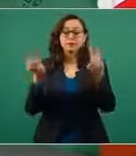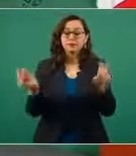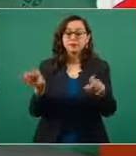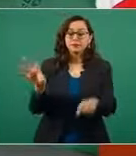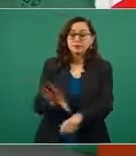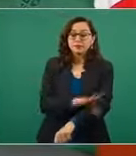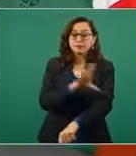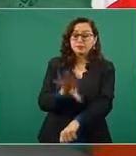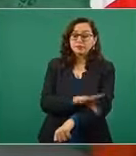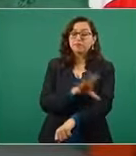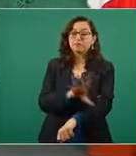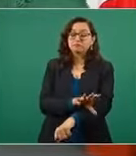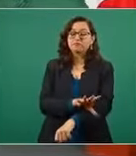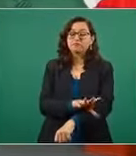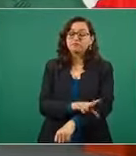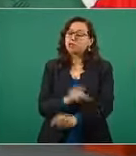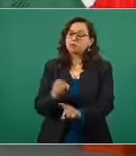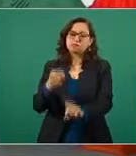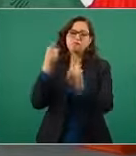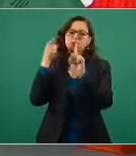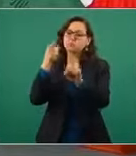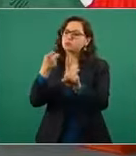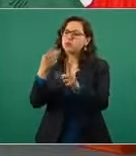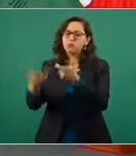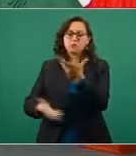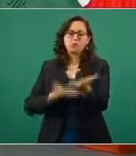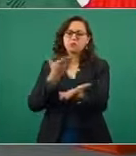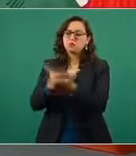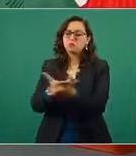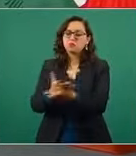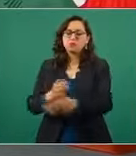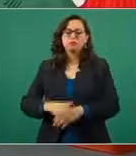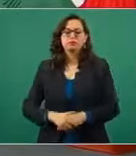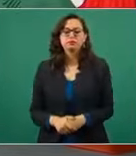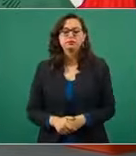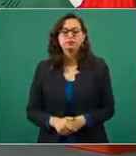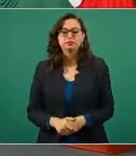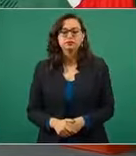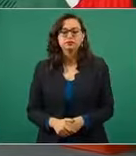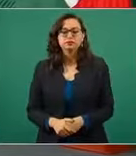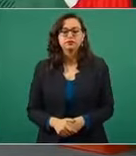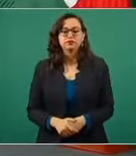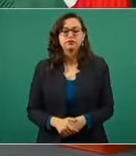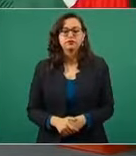Que se produzca en México la gasolina, el diésel,